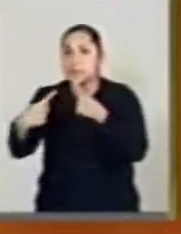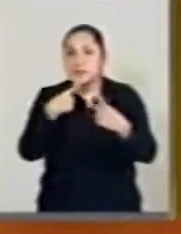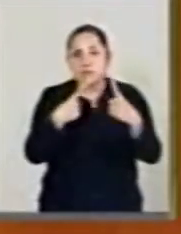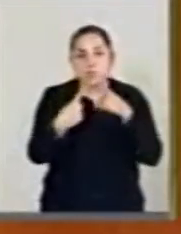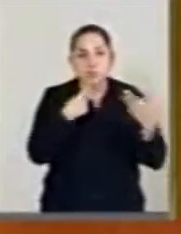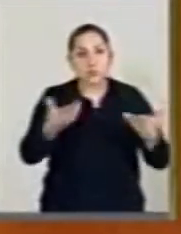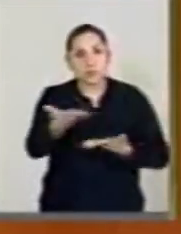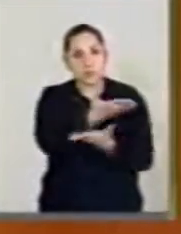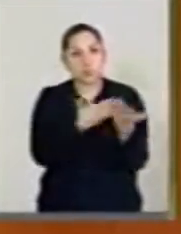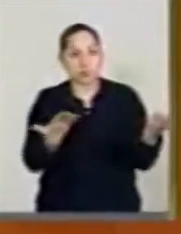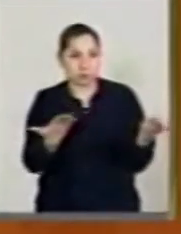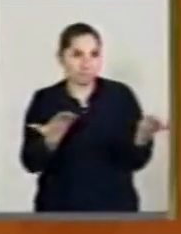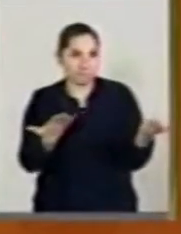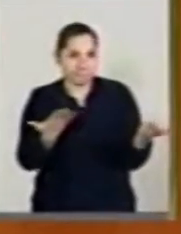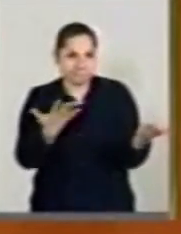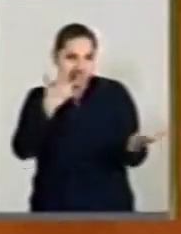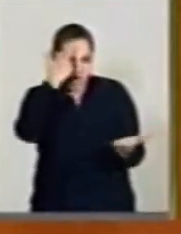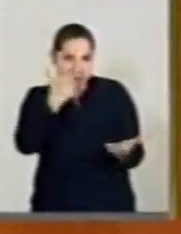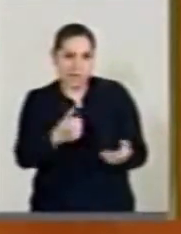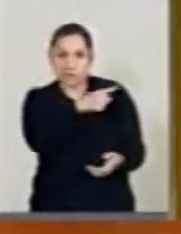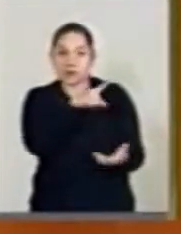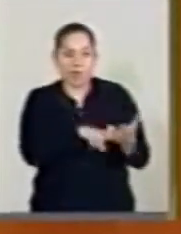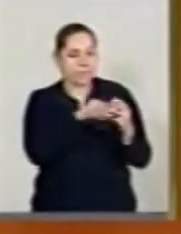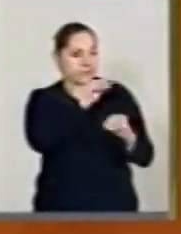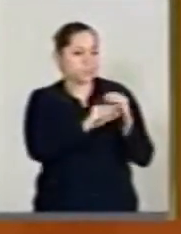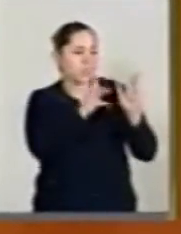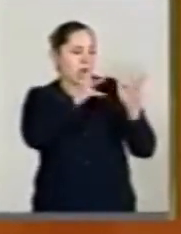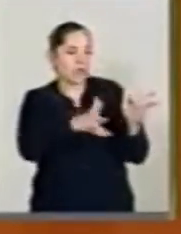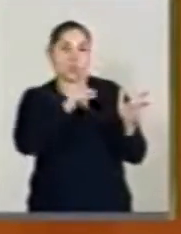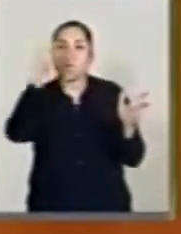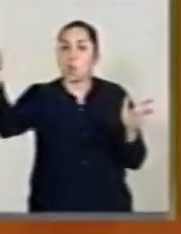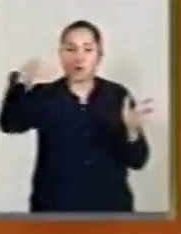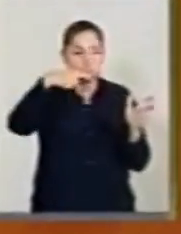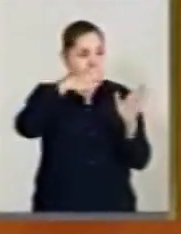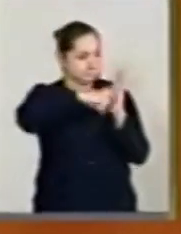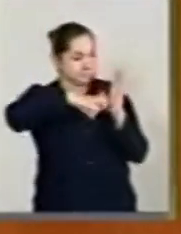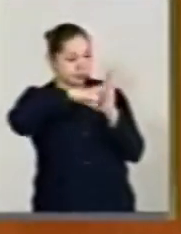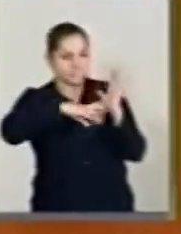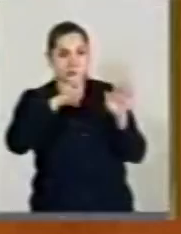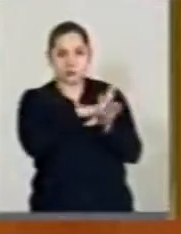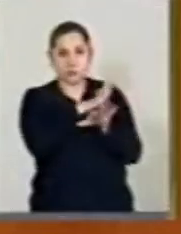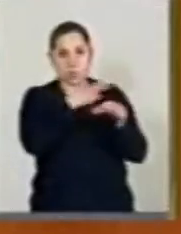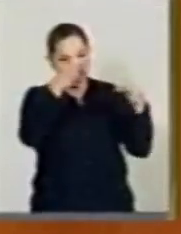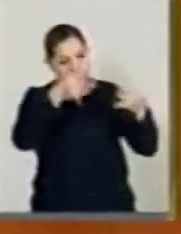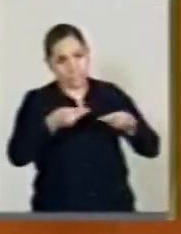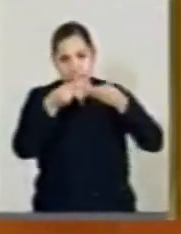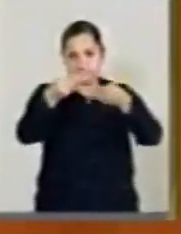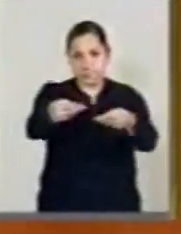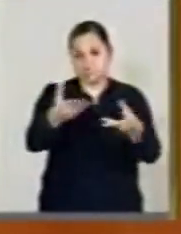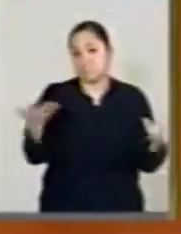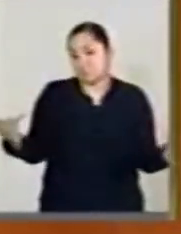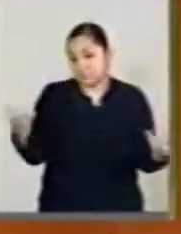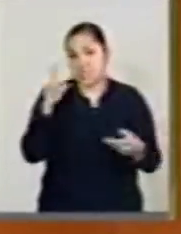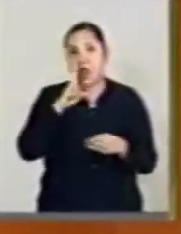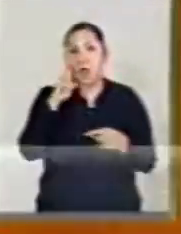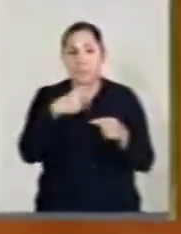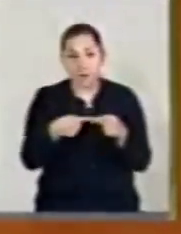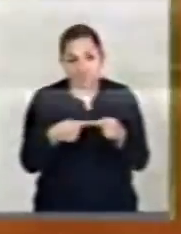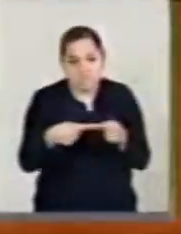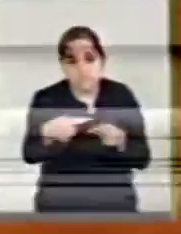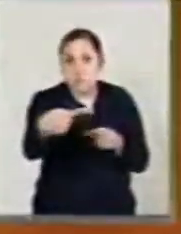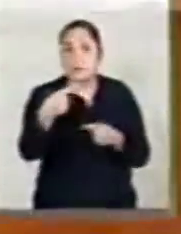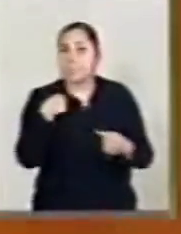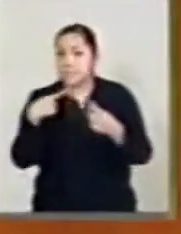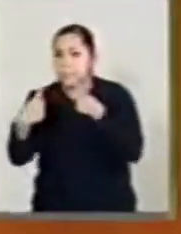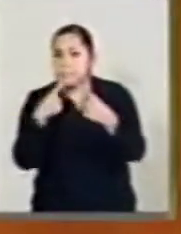corrigieron la plana, vamos a ver cuál es su actitud en el debate, si tienen el espacio y tienen la capacidad de